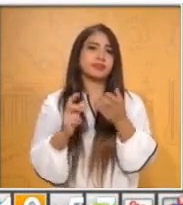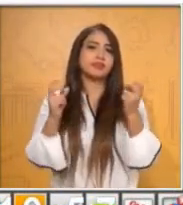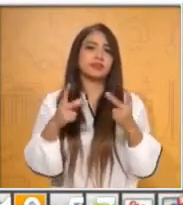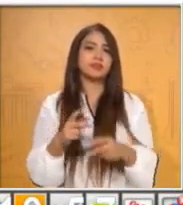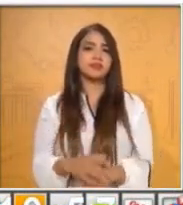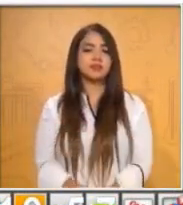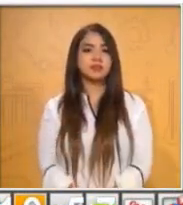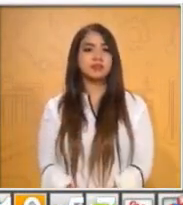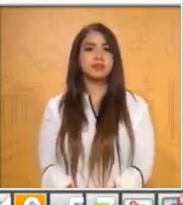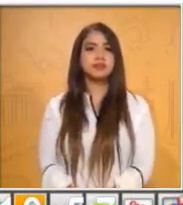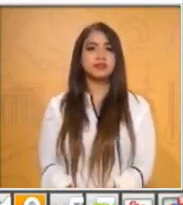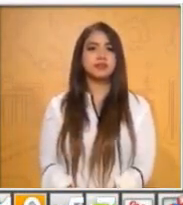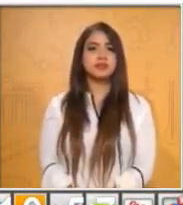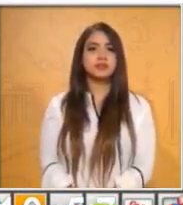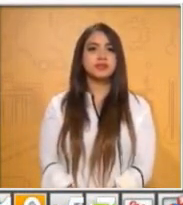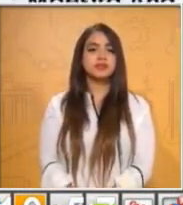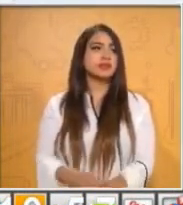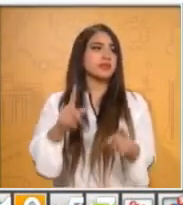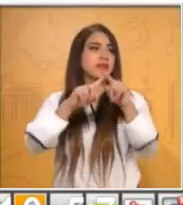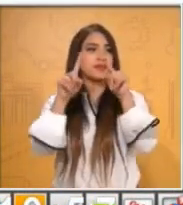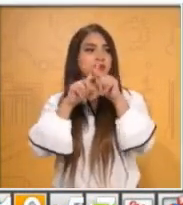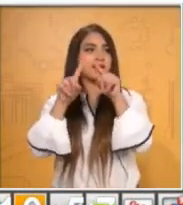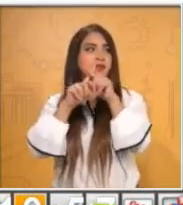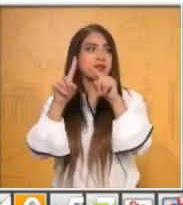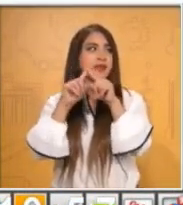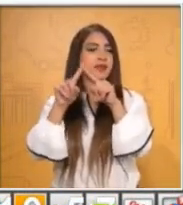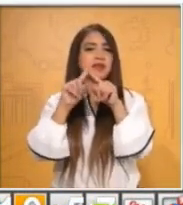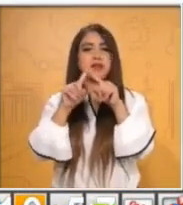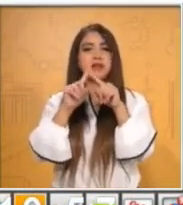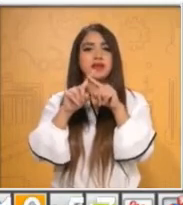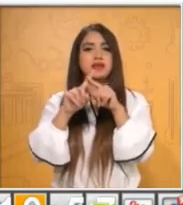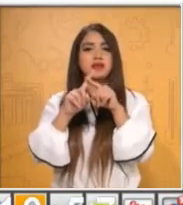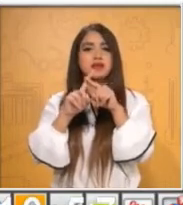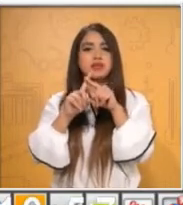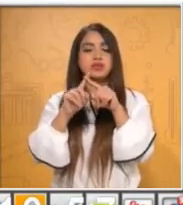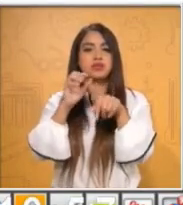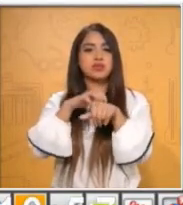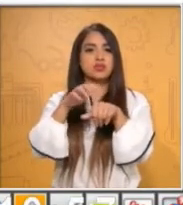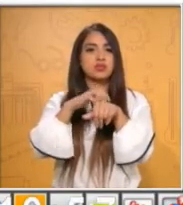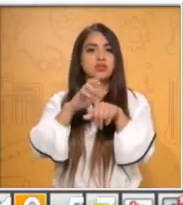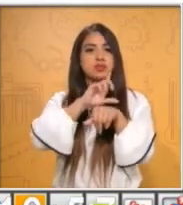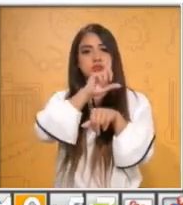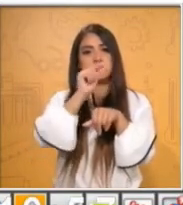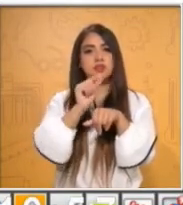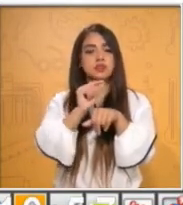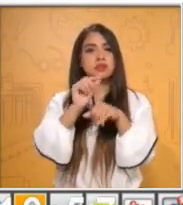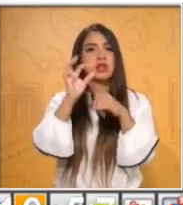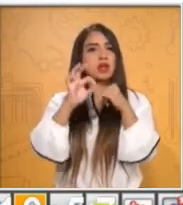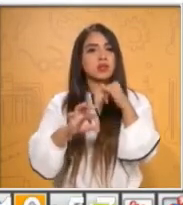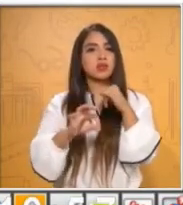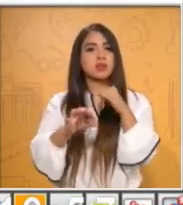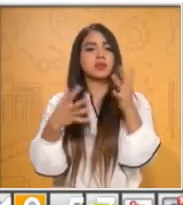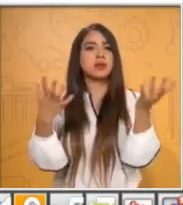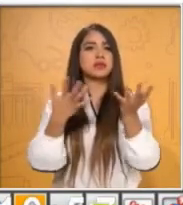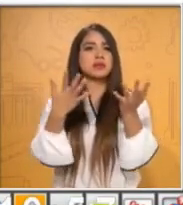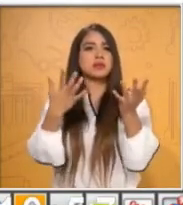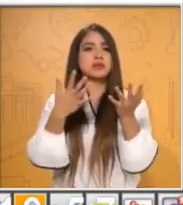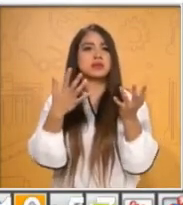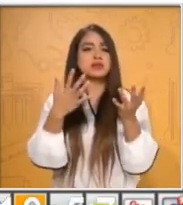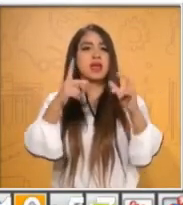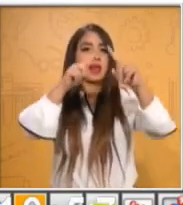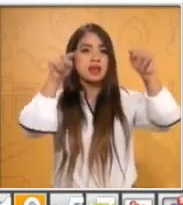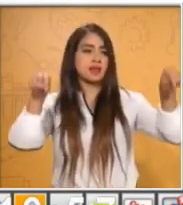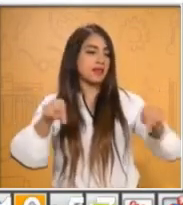Y así nos fueron saliendo diversos números y luego ya al final vas a hacer otra tabla con el nombre, las rondas